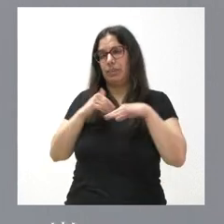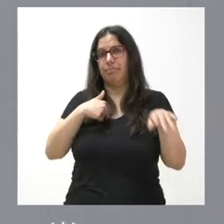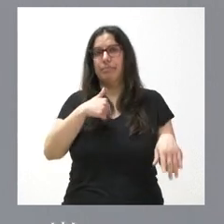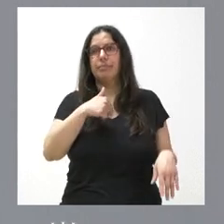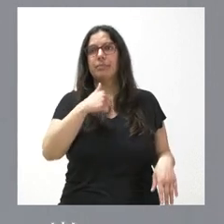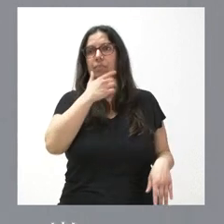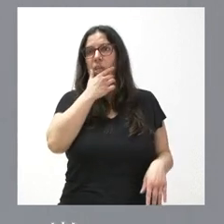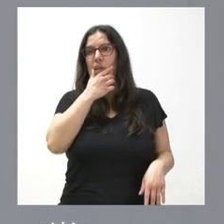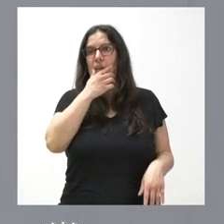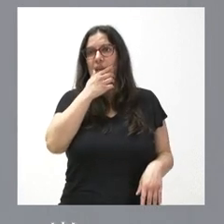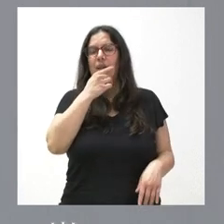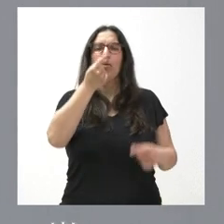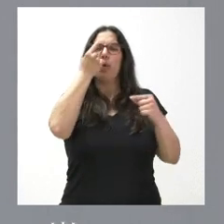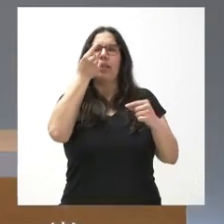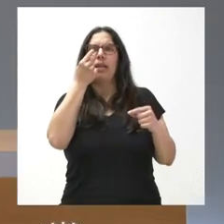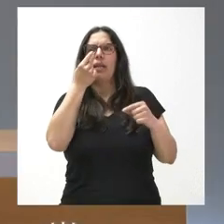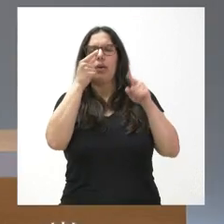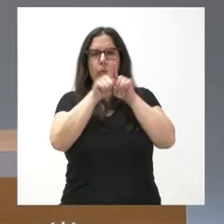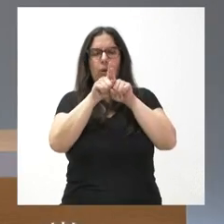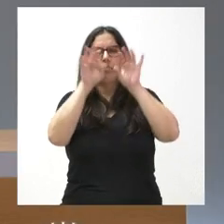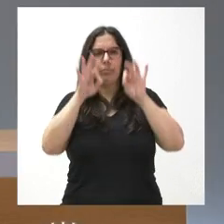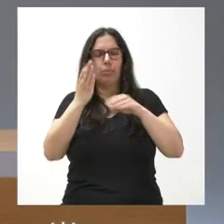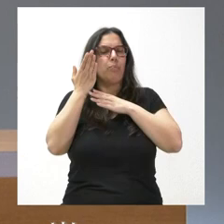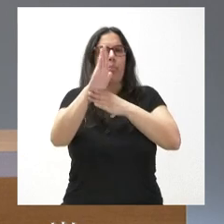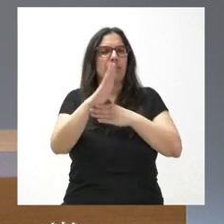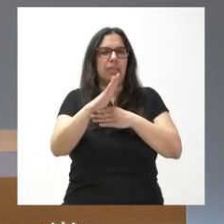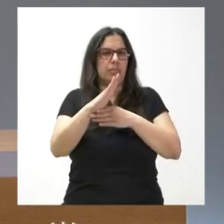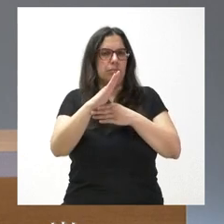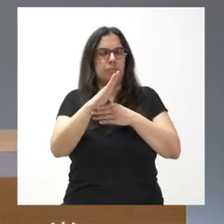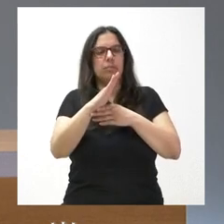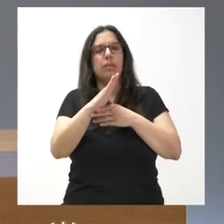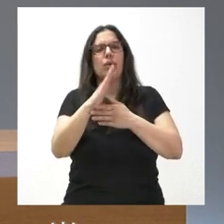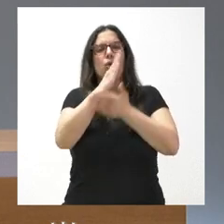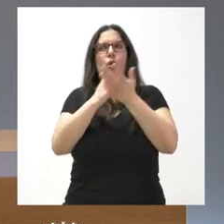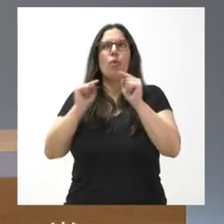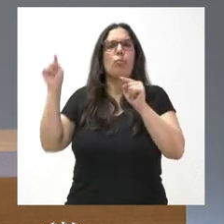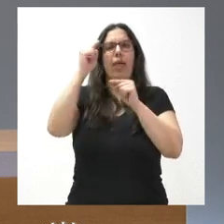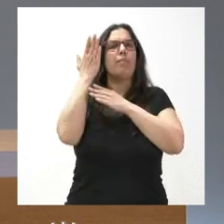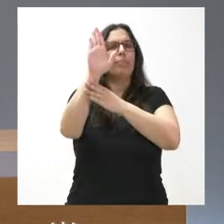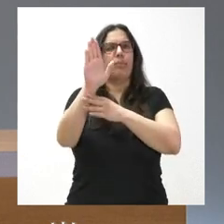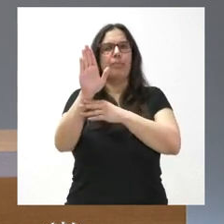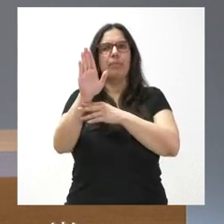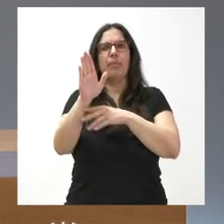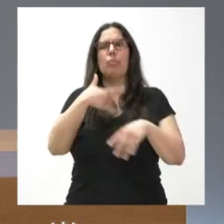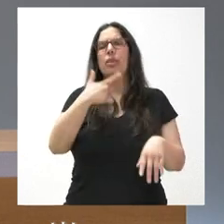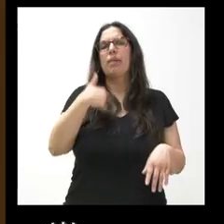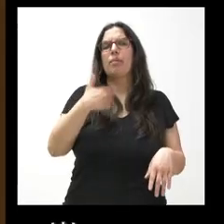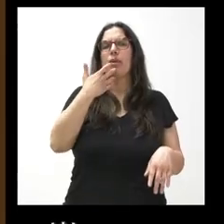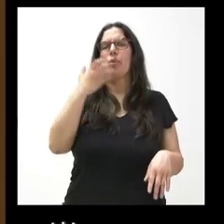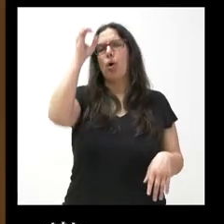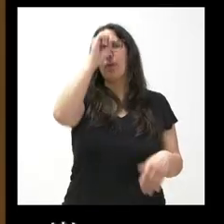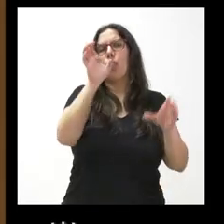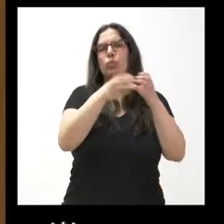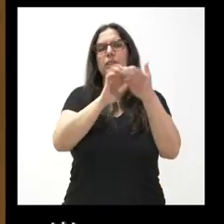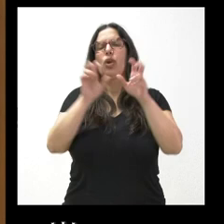Por bajar al detalle con alguna propuesta de las comunidades, no sé si nos puede decir la posición de la Junta, por ejemplo,